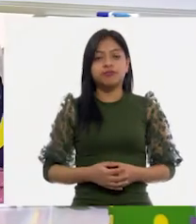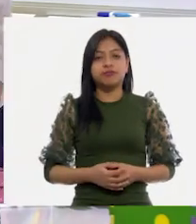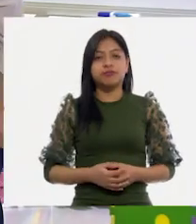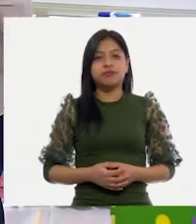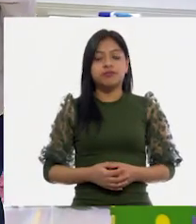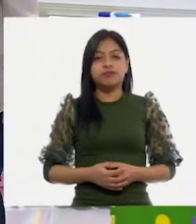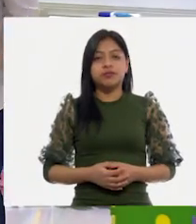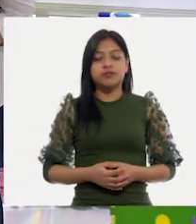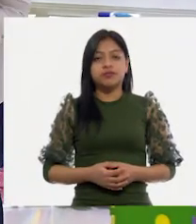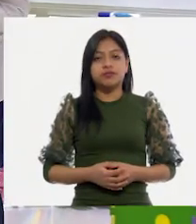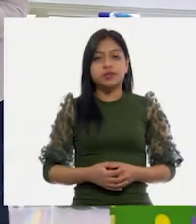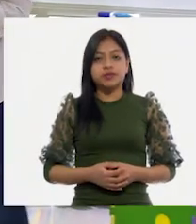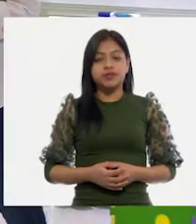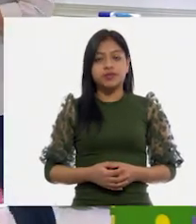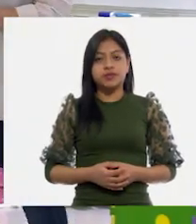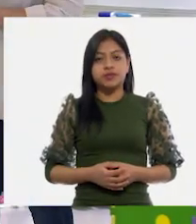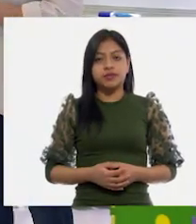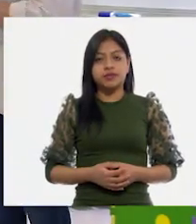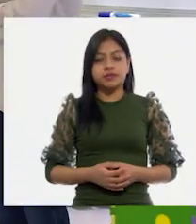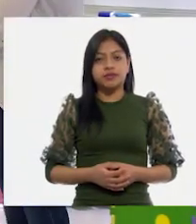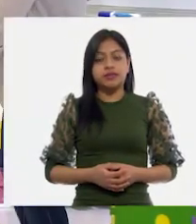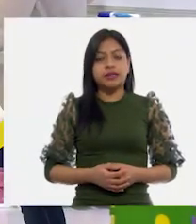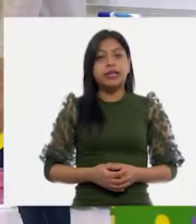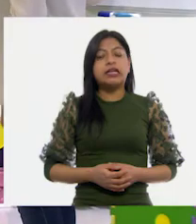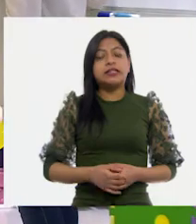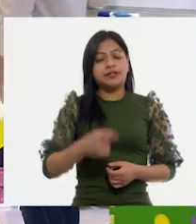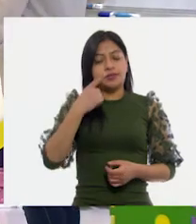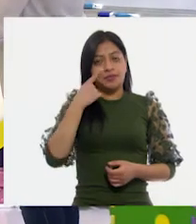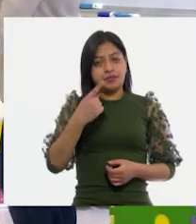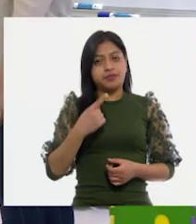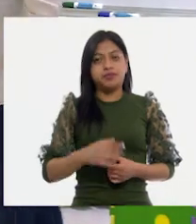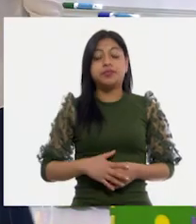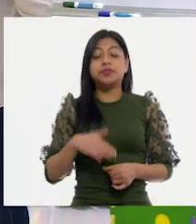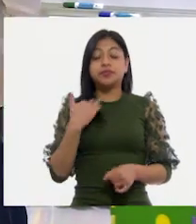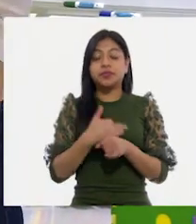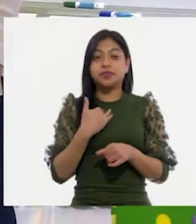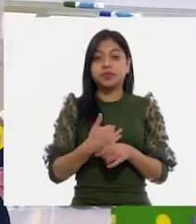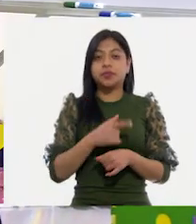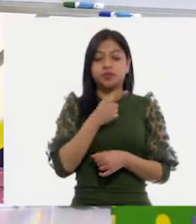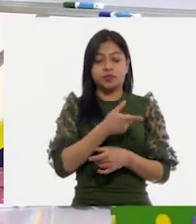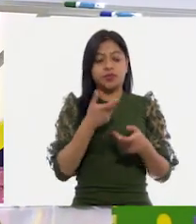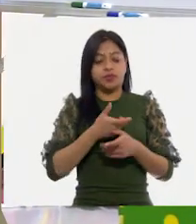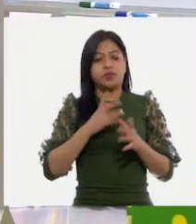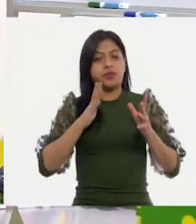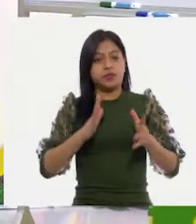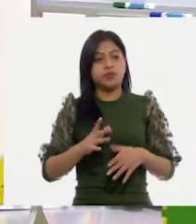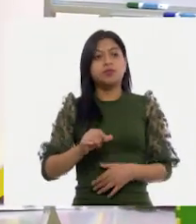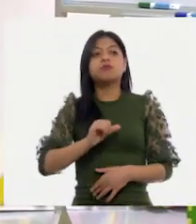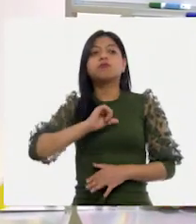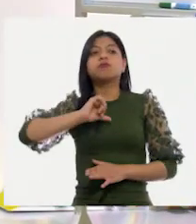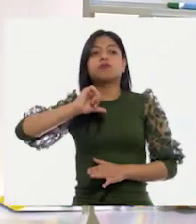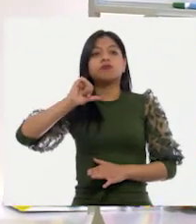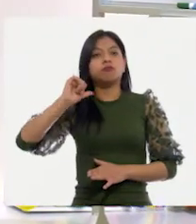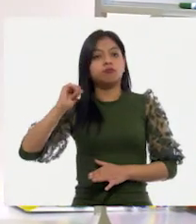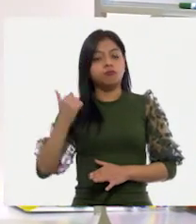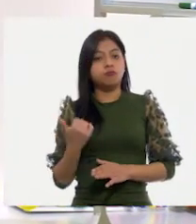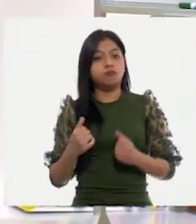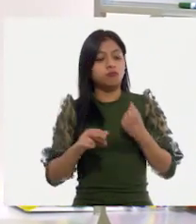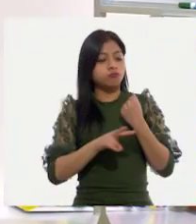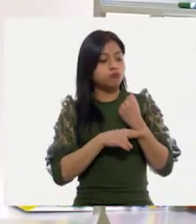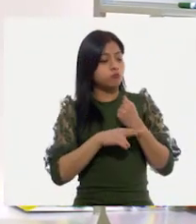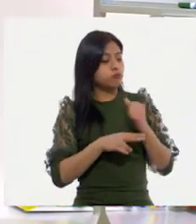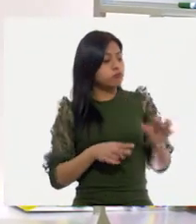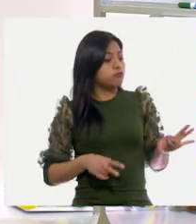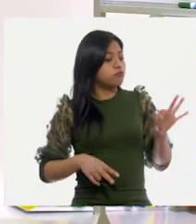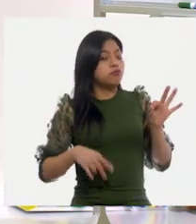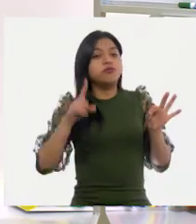vaso. Bueno, ya está completo. Ahora, ya lo hiciste con uno. Sí. ¿Qué te parece si me dices entonces con qué vasos se